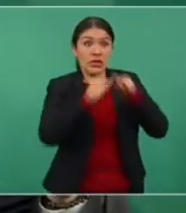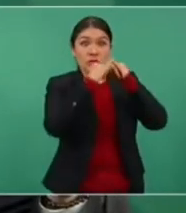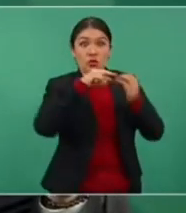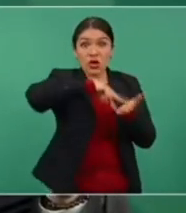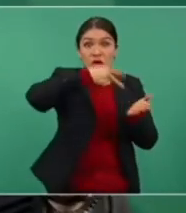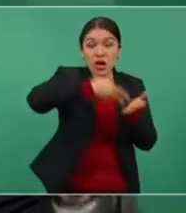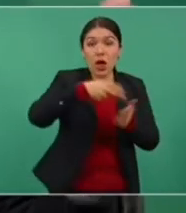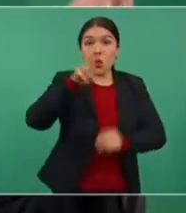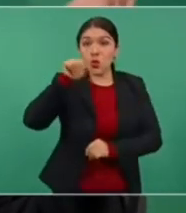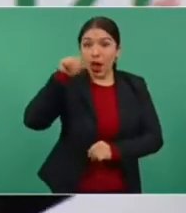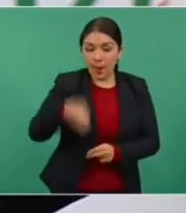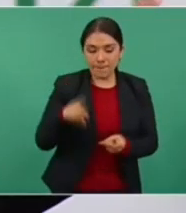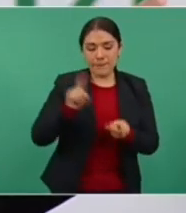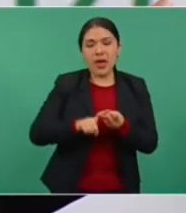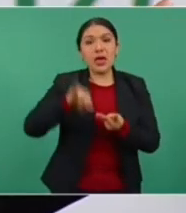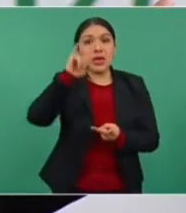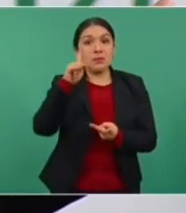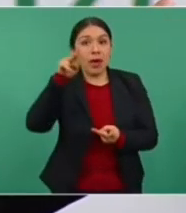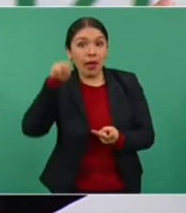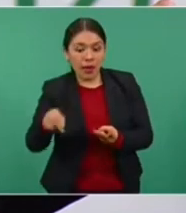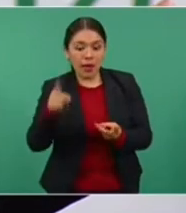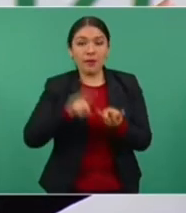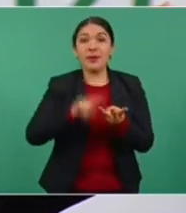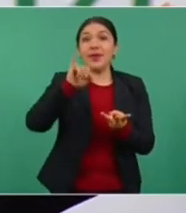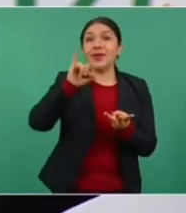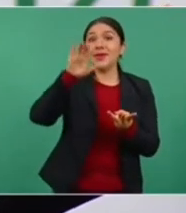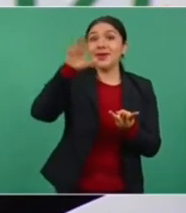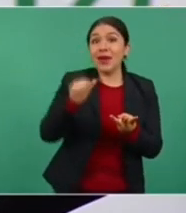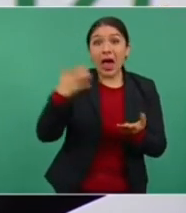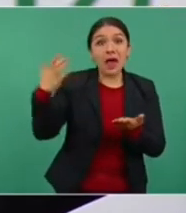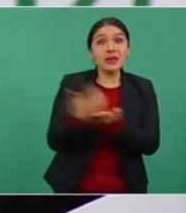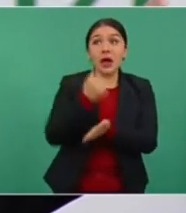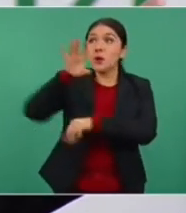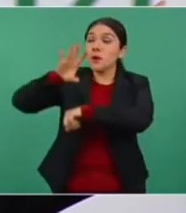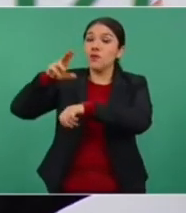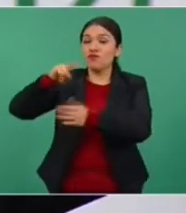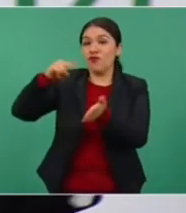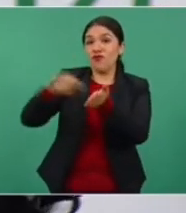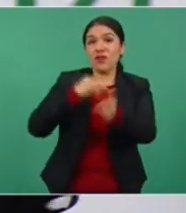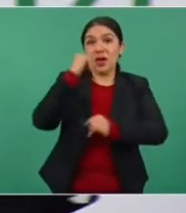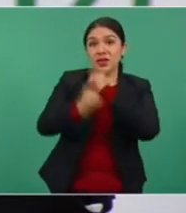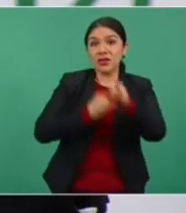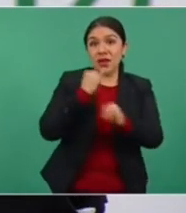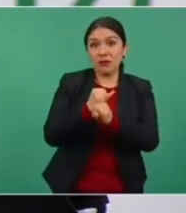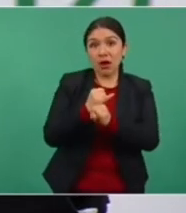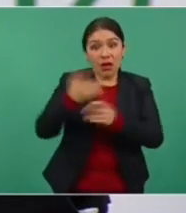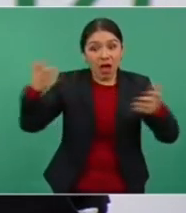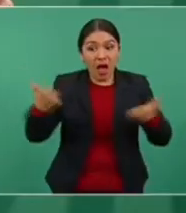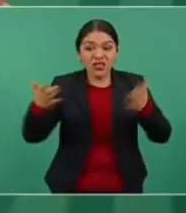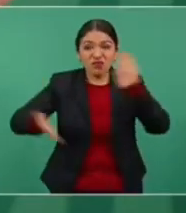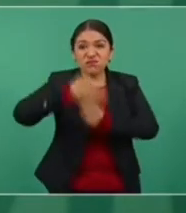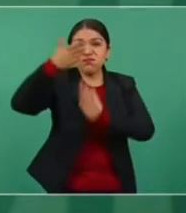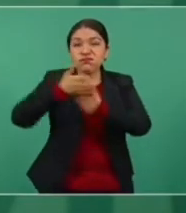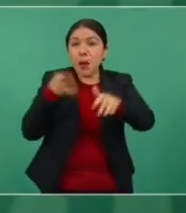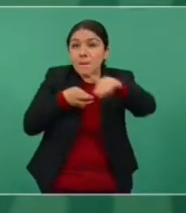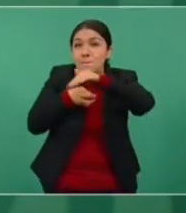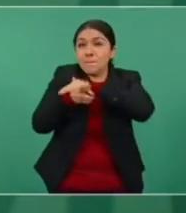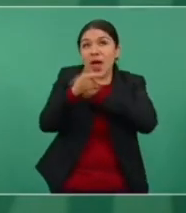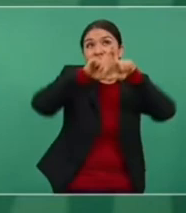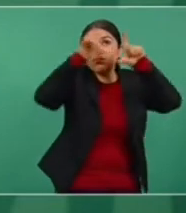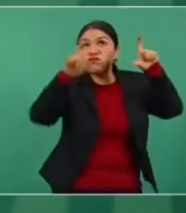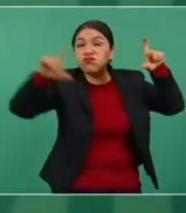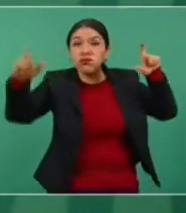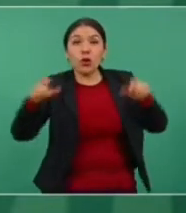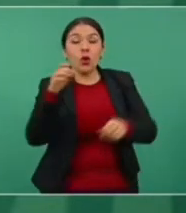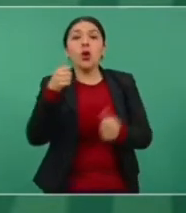Politécnico Nacional, ICA, que ganó una licitación internacional, que había construido casi todo el metro, supervisión